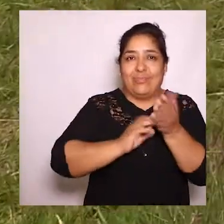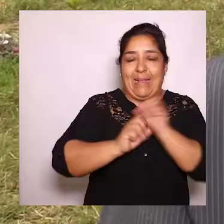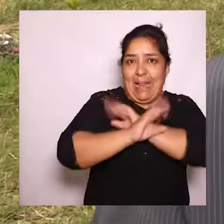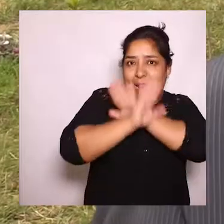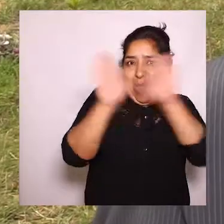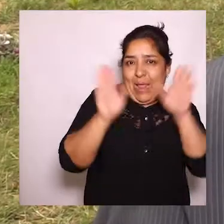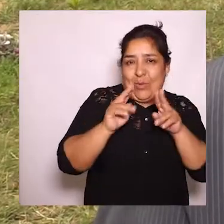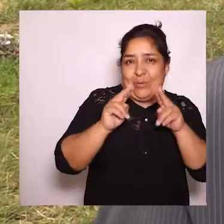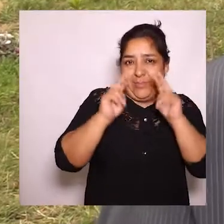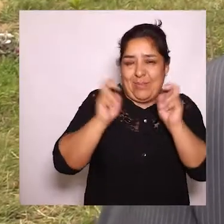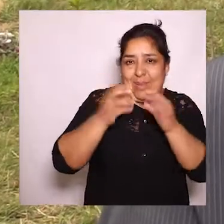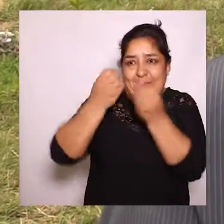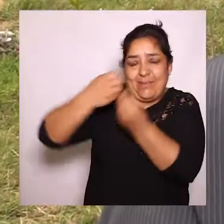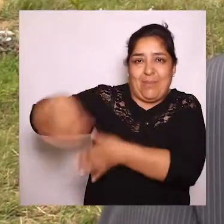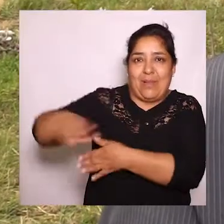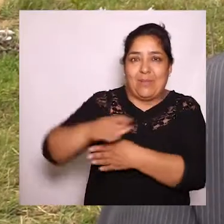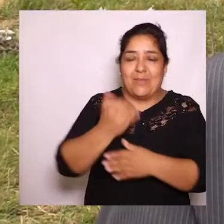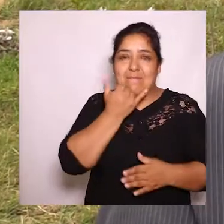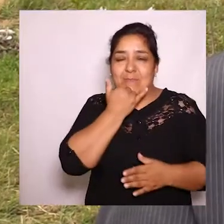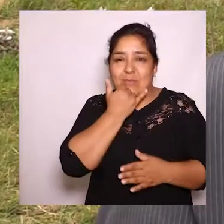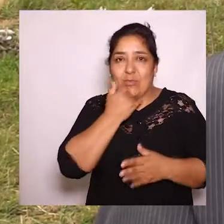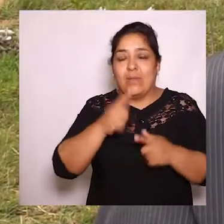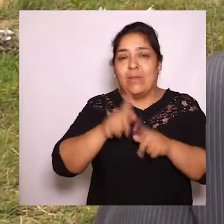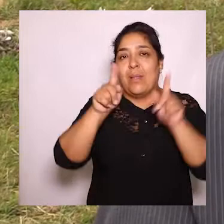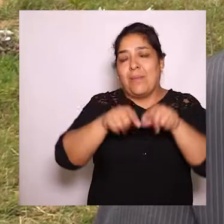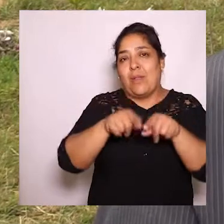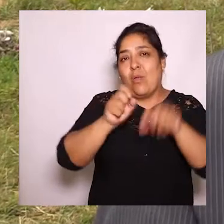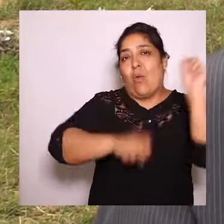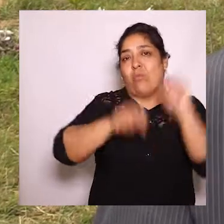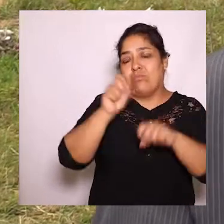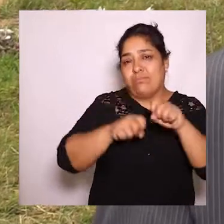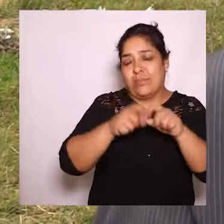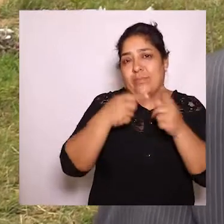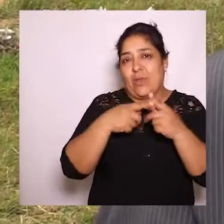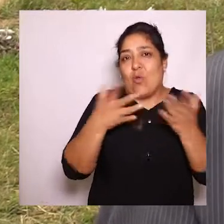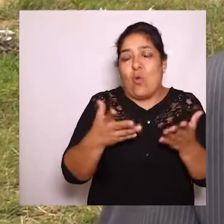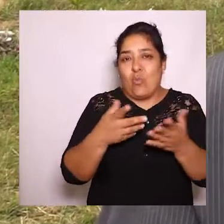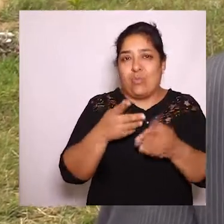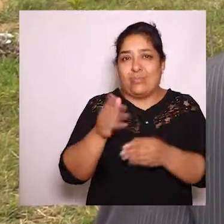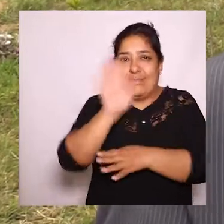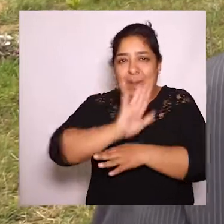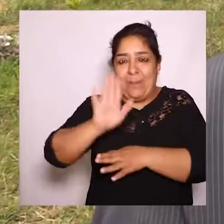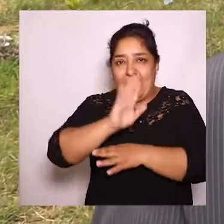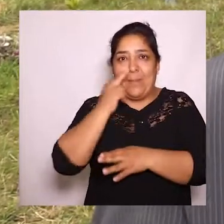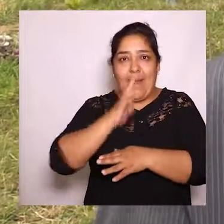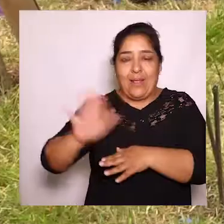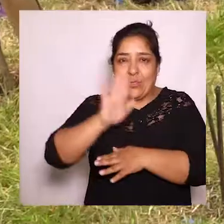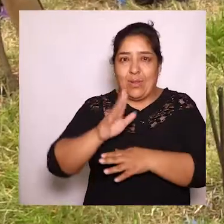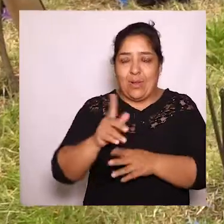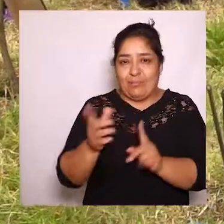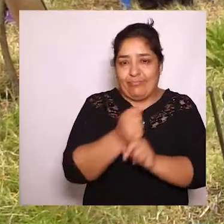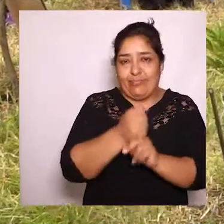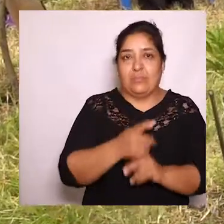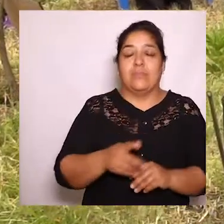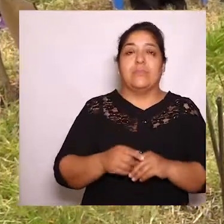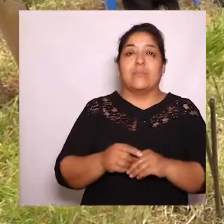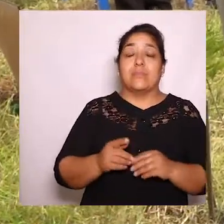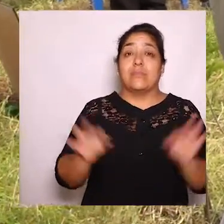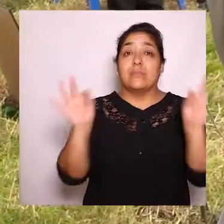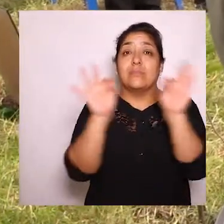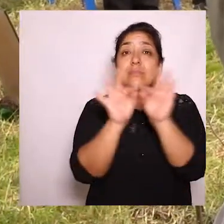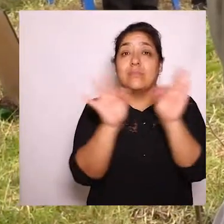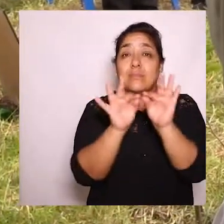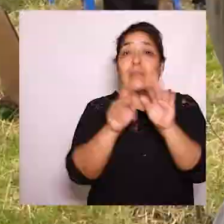no solo esclarecer los casos, sino buscar todas las alternativas que nos permitan no solo a nivel municipal y departamental sino también nacional. Actos